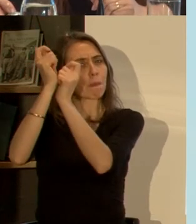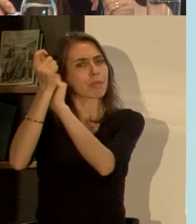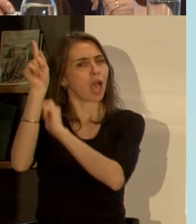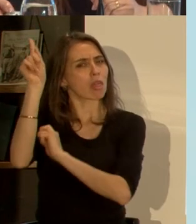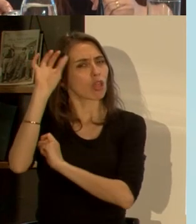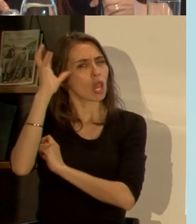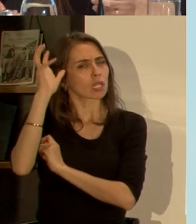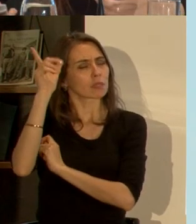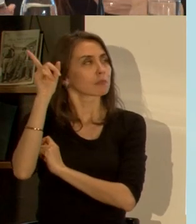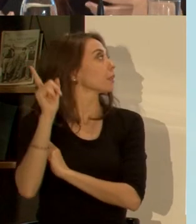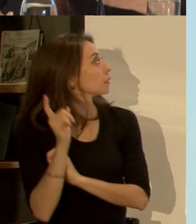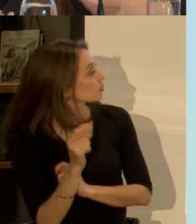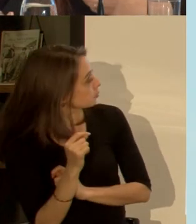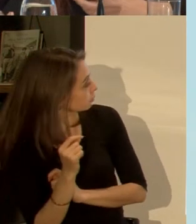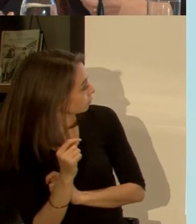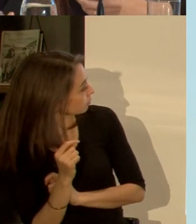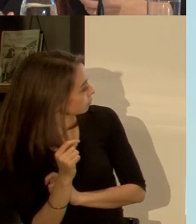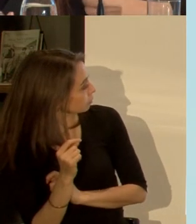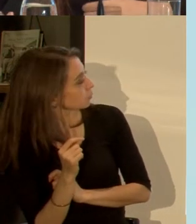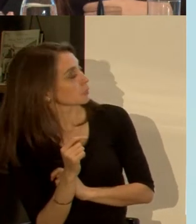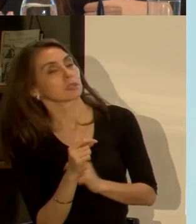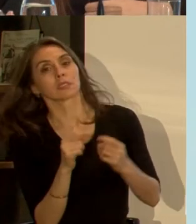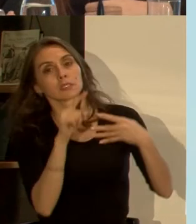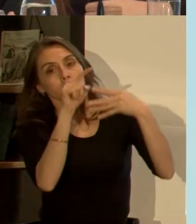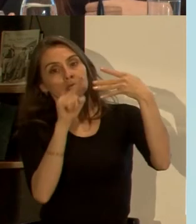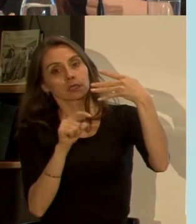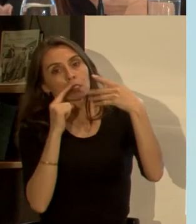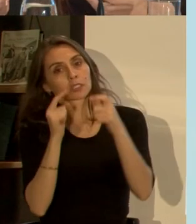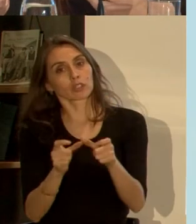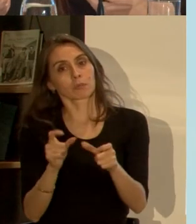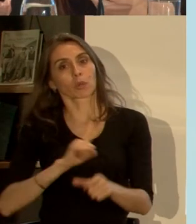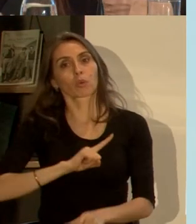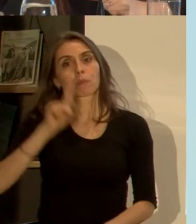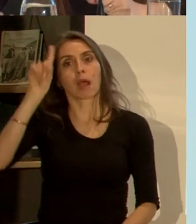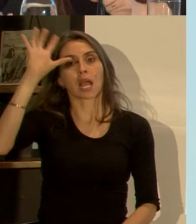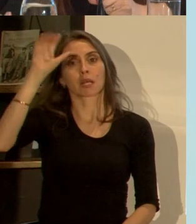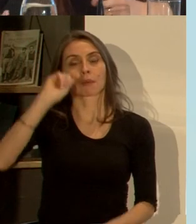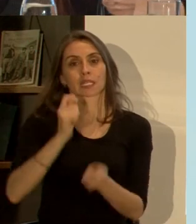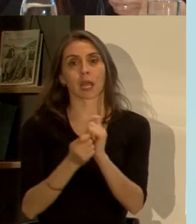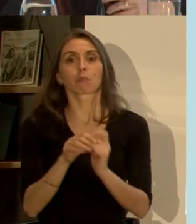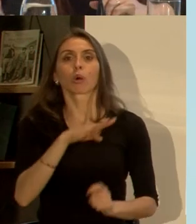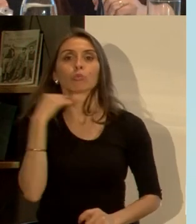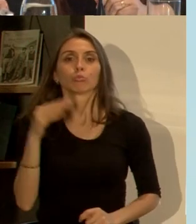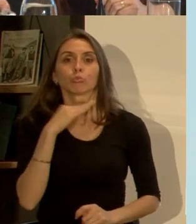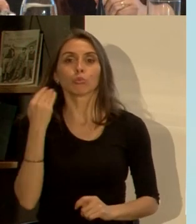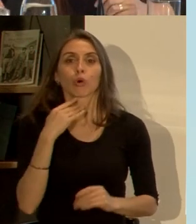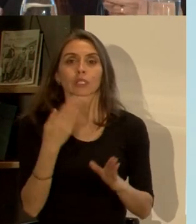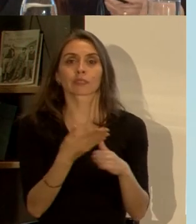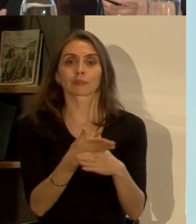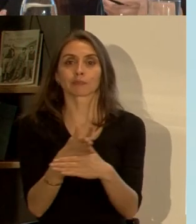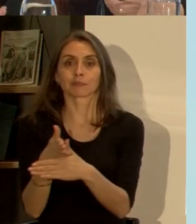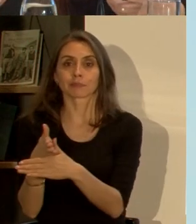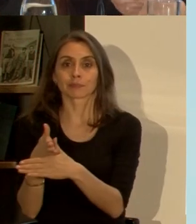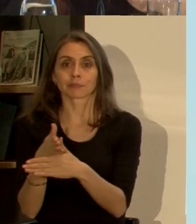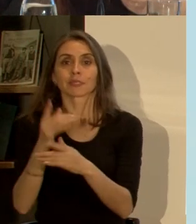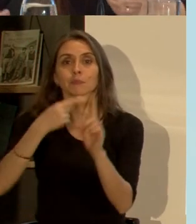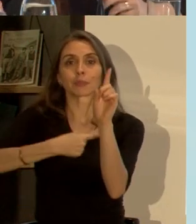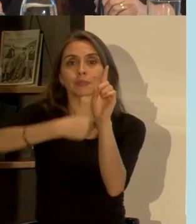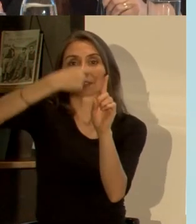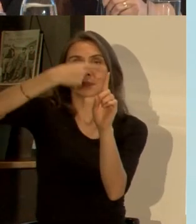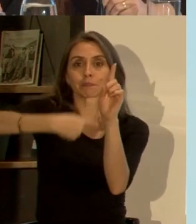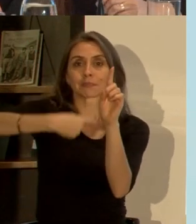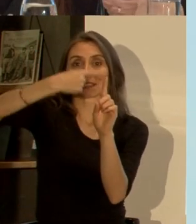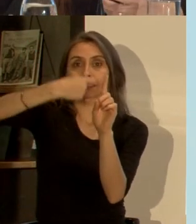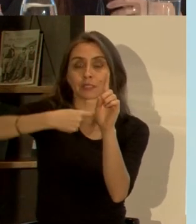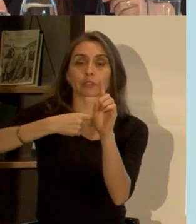estos son algunos de los cambios que estamos nosotros ya vigilando por el cambio climático lo primero la morbilidad y mortalidad relacionada con las temperaturas